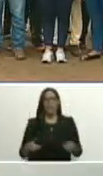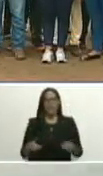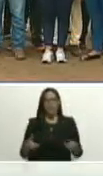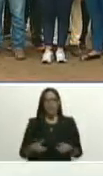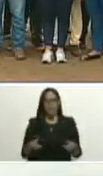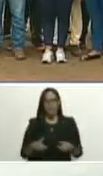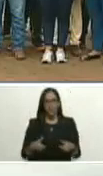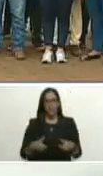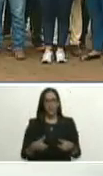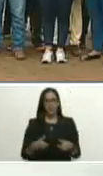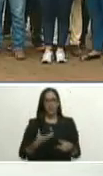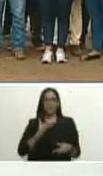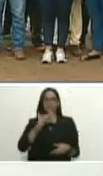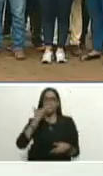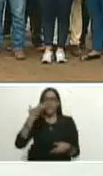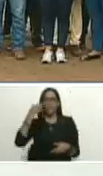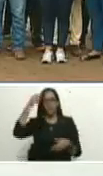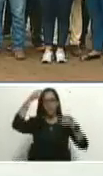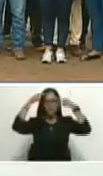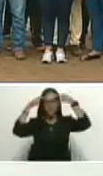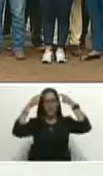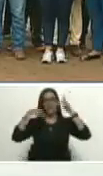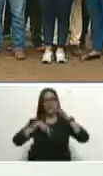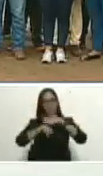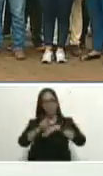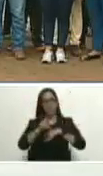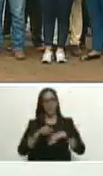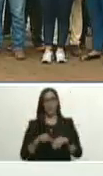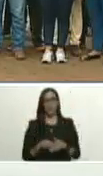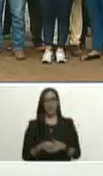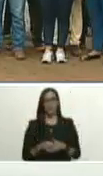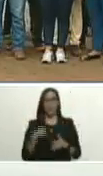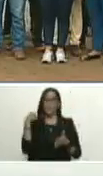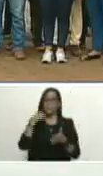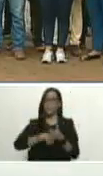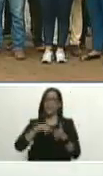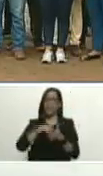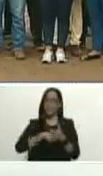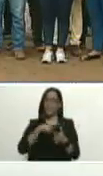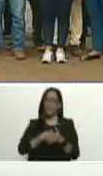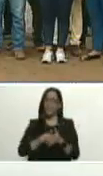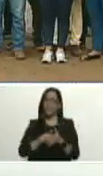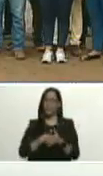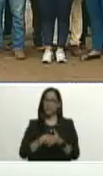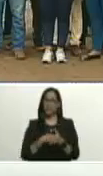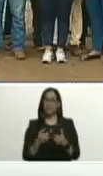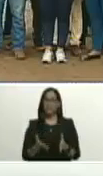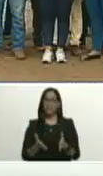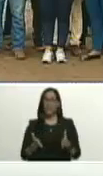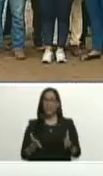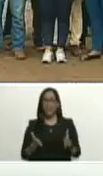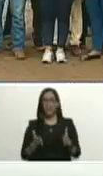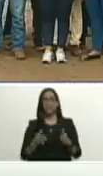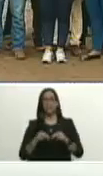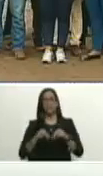el espíritu de Chávez aquí vamos mira batallando ganando terreno